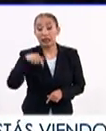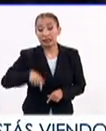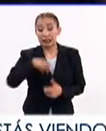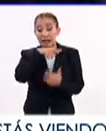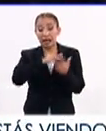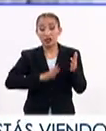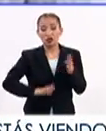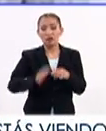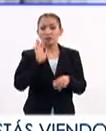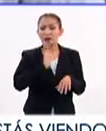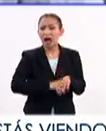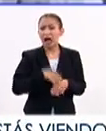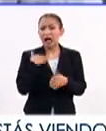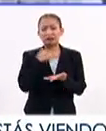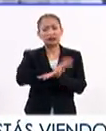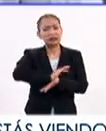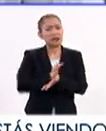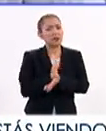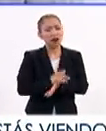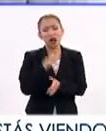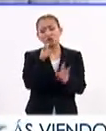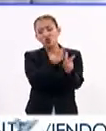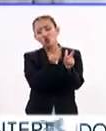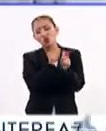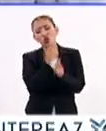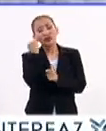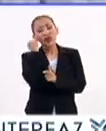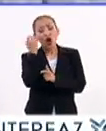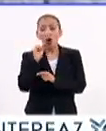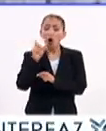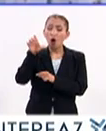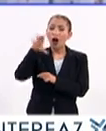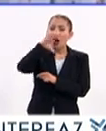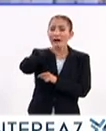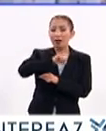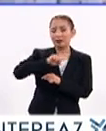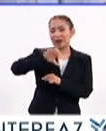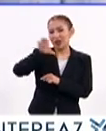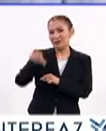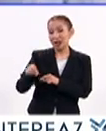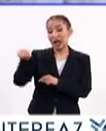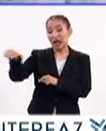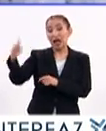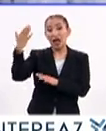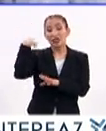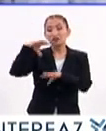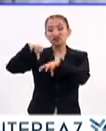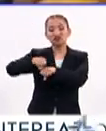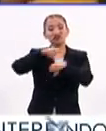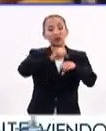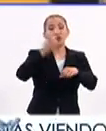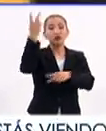nuestra región prevalece la discriminación hacia la población indígena y afrodescendiente, grupos que fueron dominados a la llegada de los